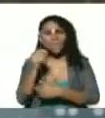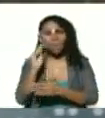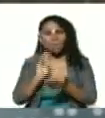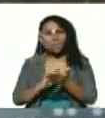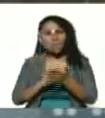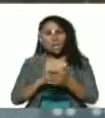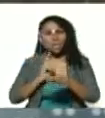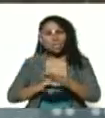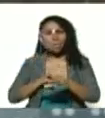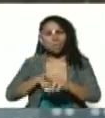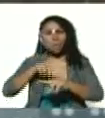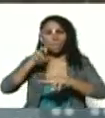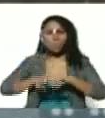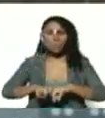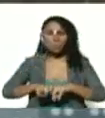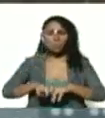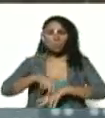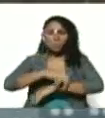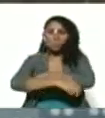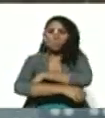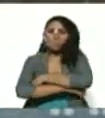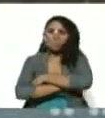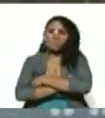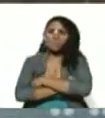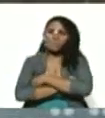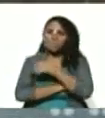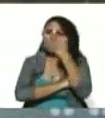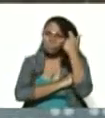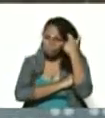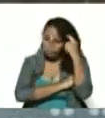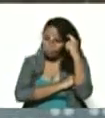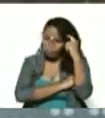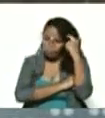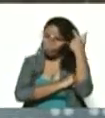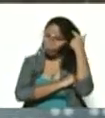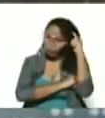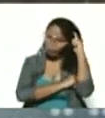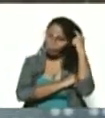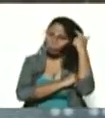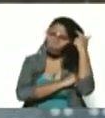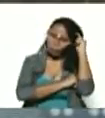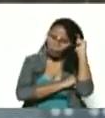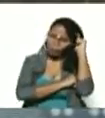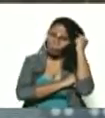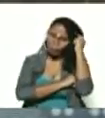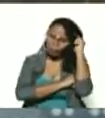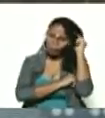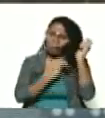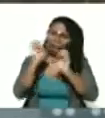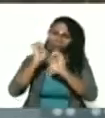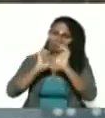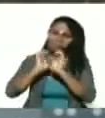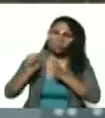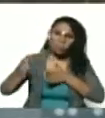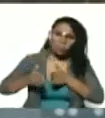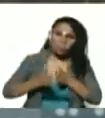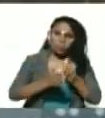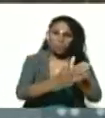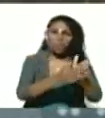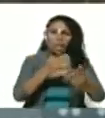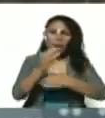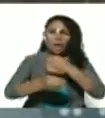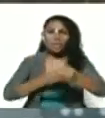el tiempo para rememorar recordar evaluar el camino transitado